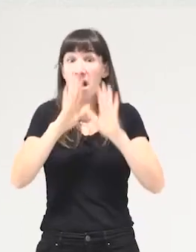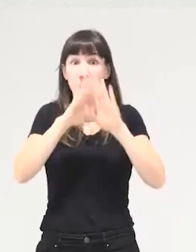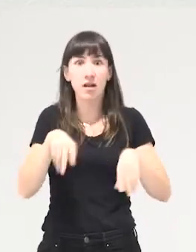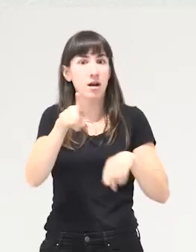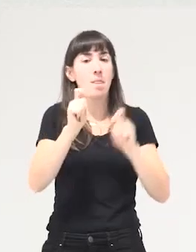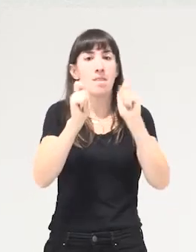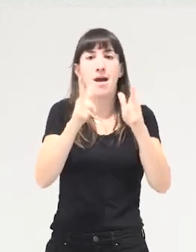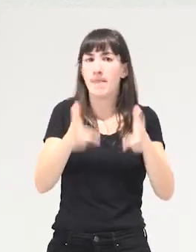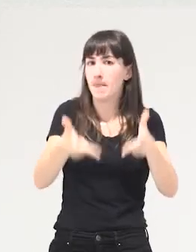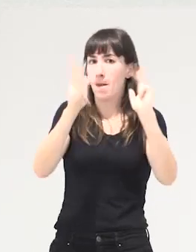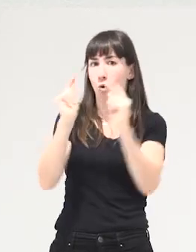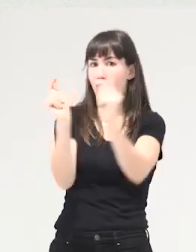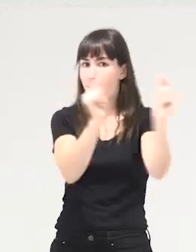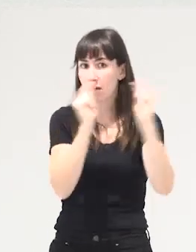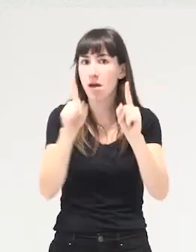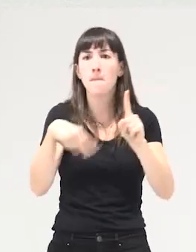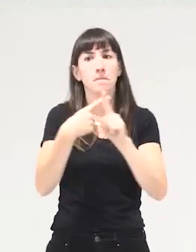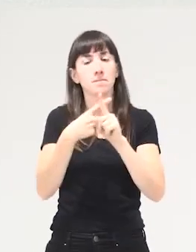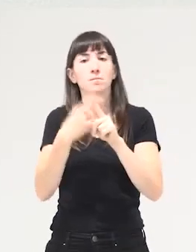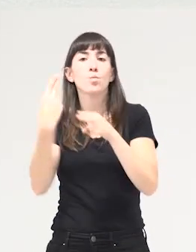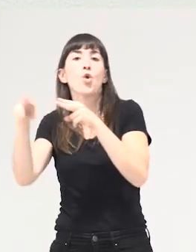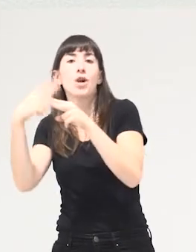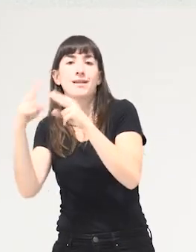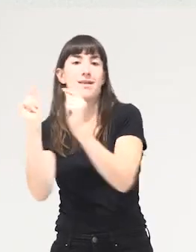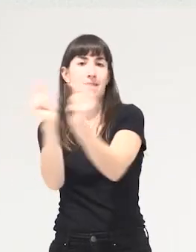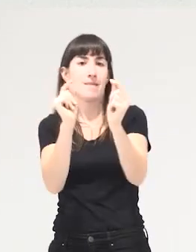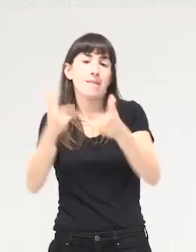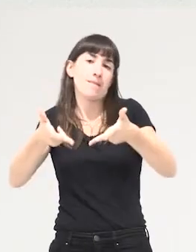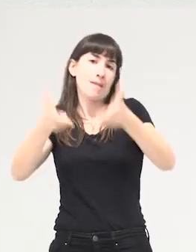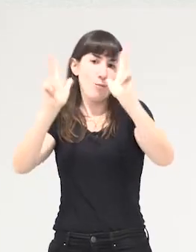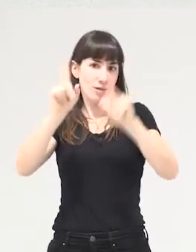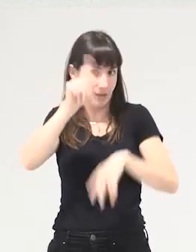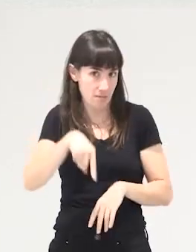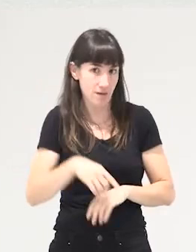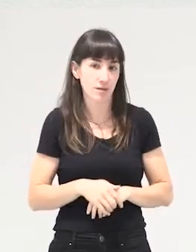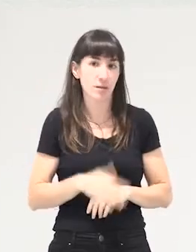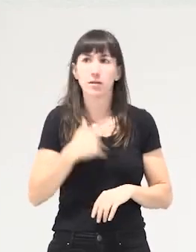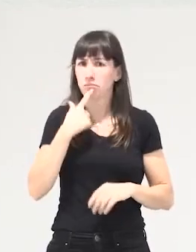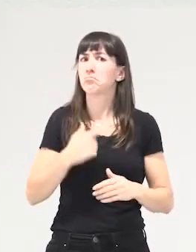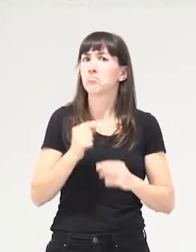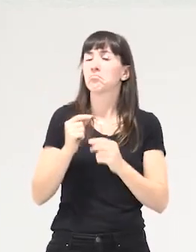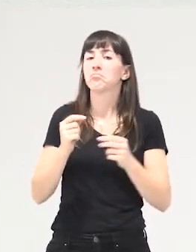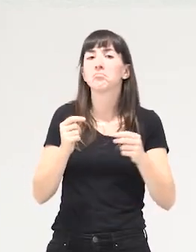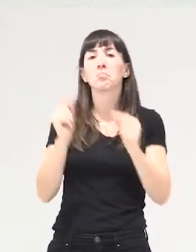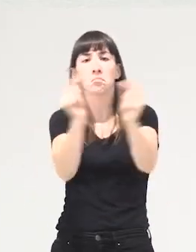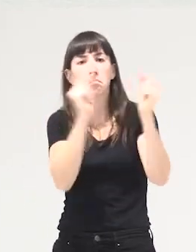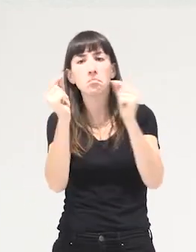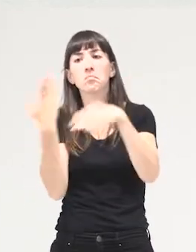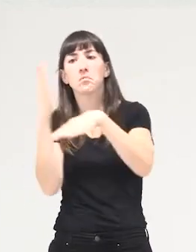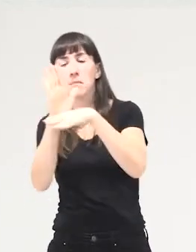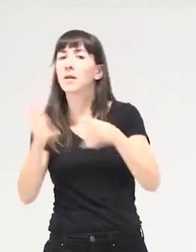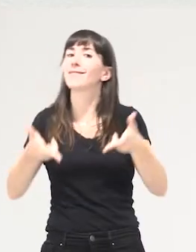democratizar la propuesta política en el mejor sentido de la palabra democracia entonces tiene capacidad para democratizar la propuesta y el debate